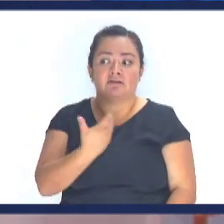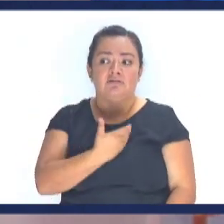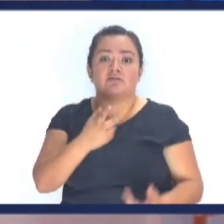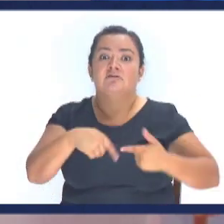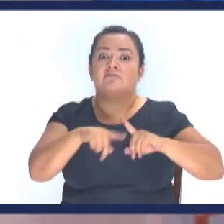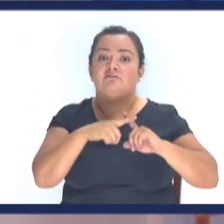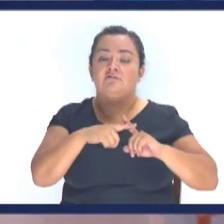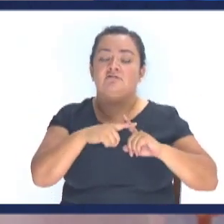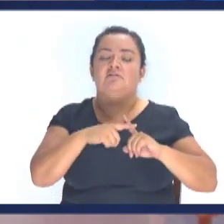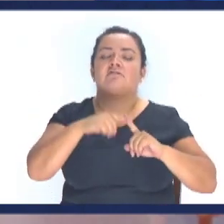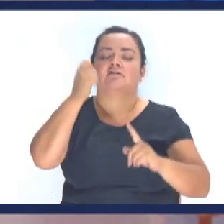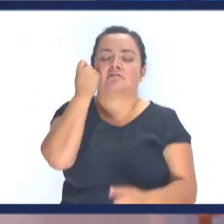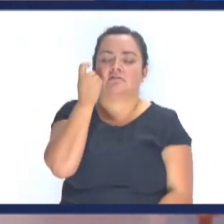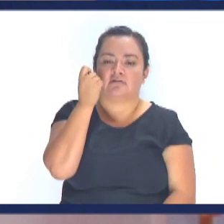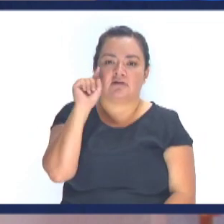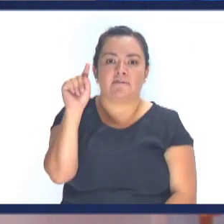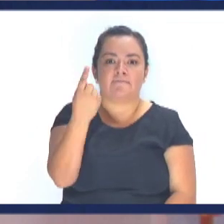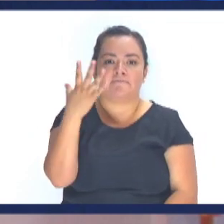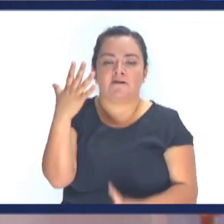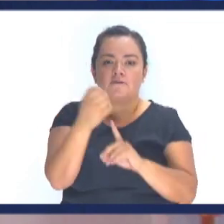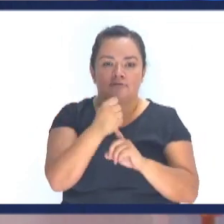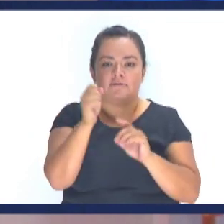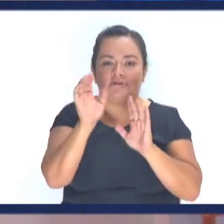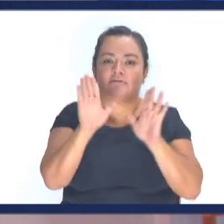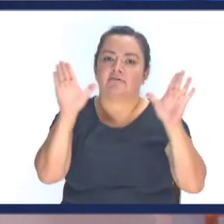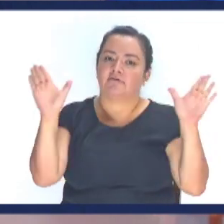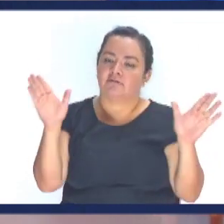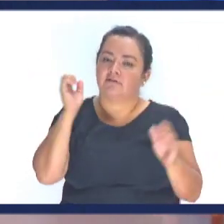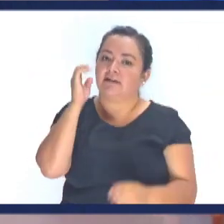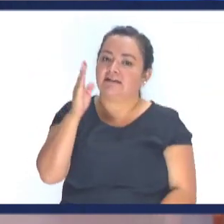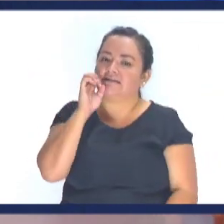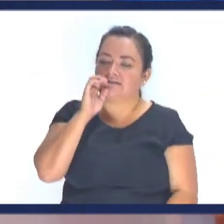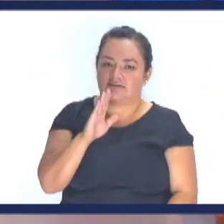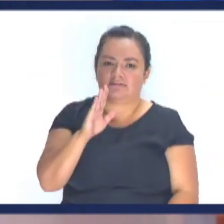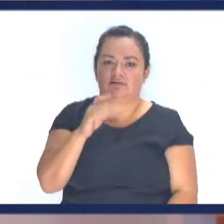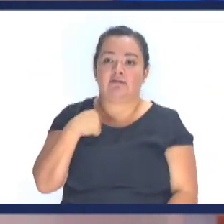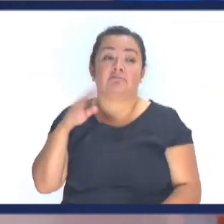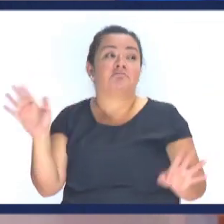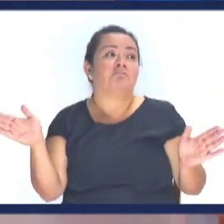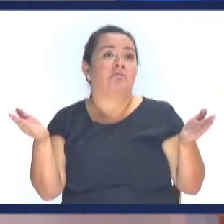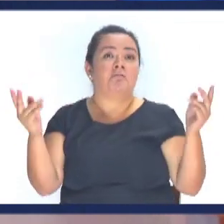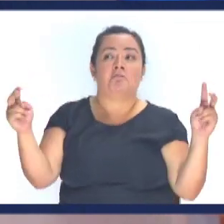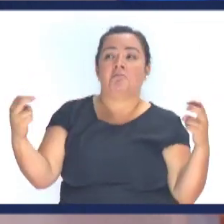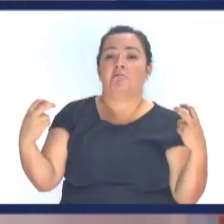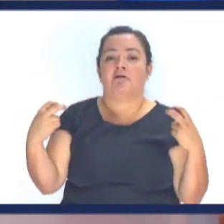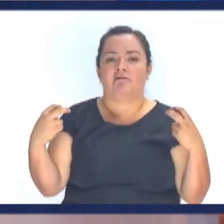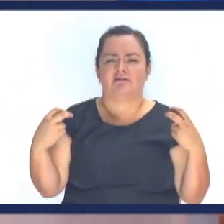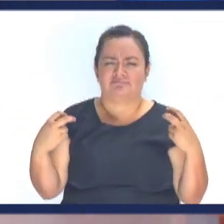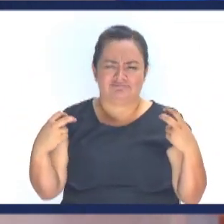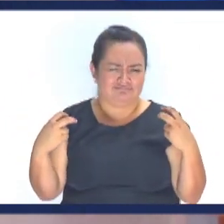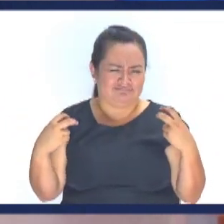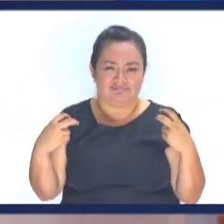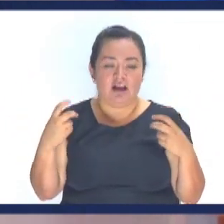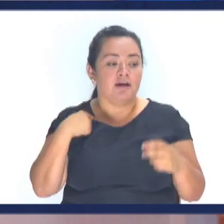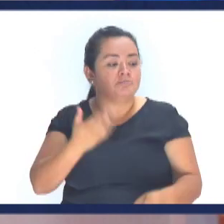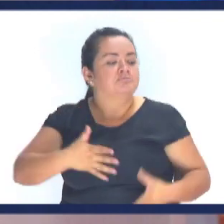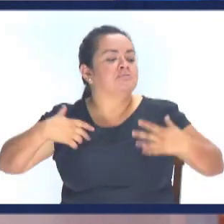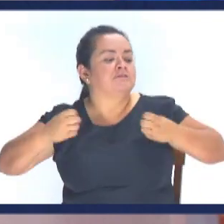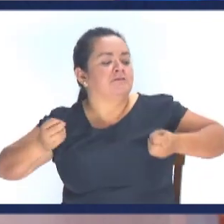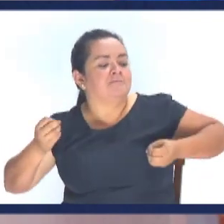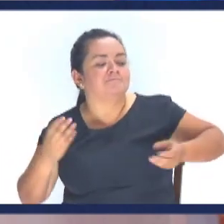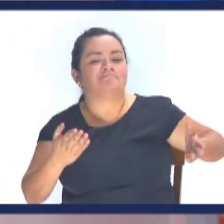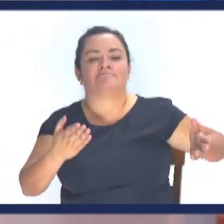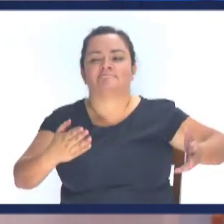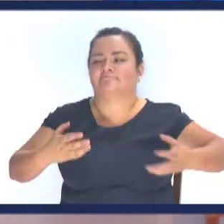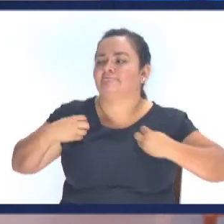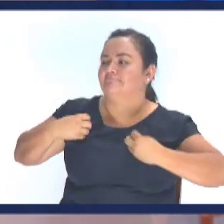nosotros Vamos a entender Que la primera función De Cristo No era andando Un show mediático Ni sacar al paralítico Ni al